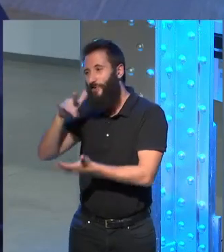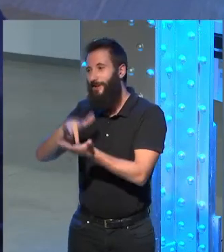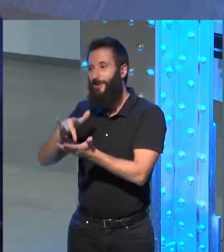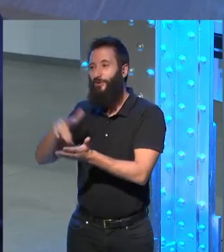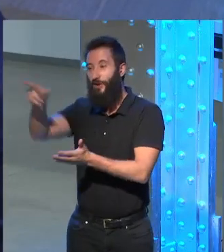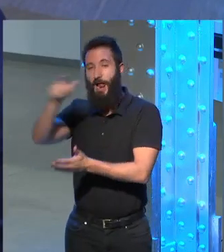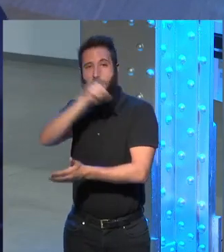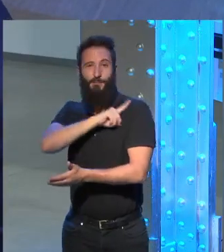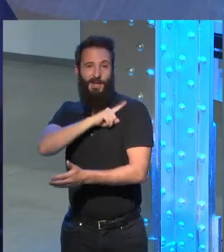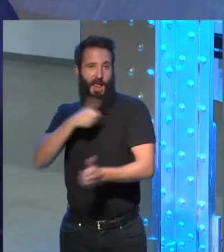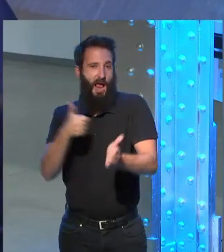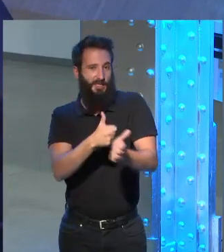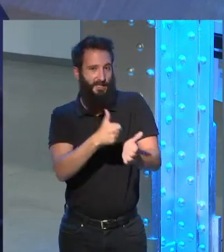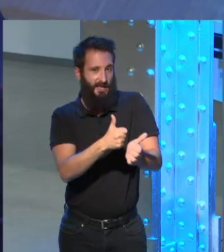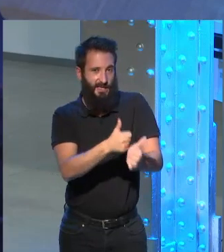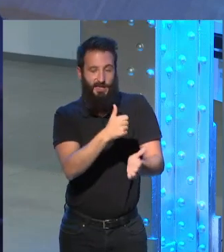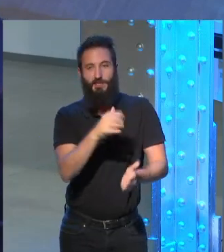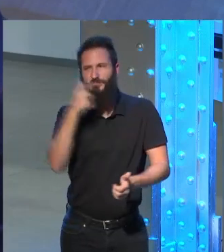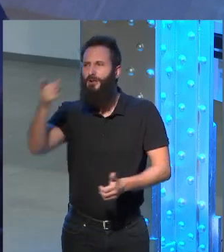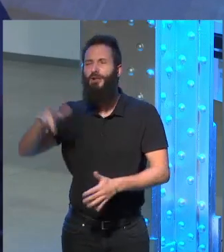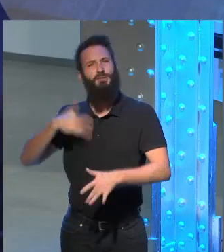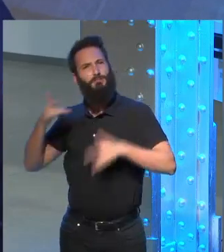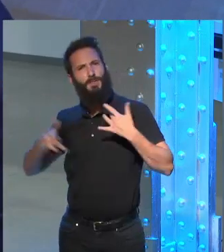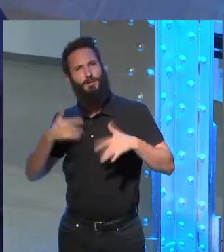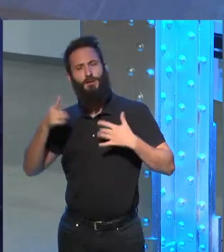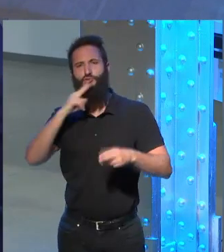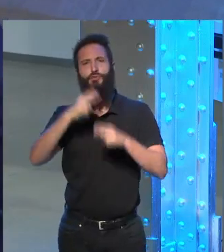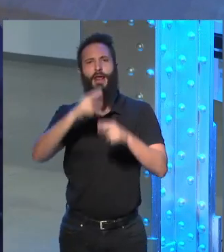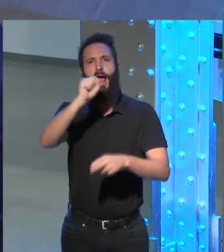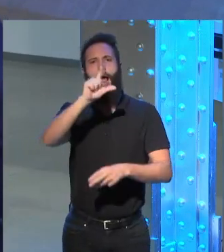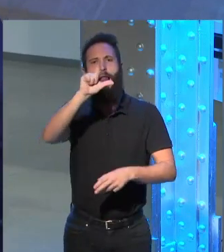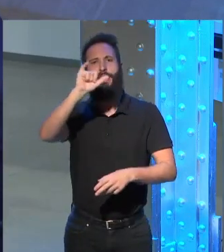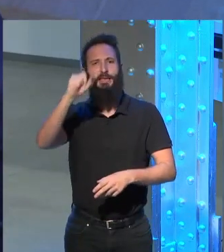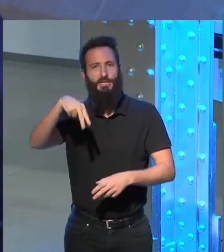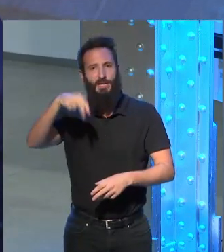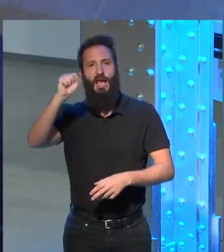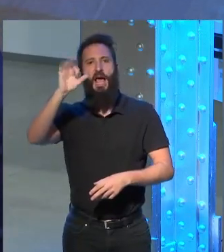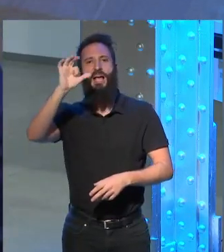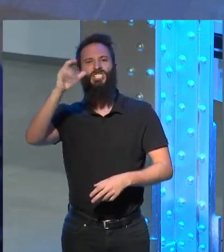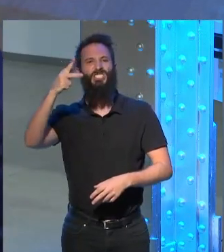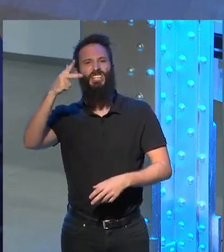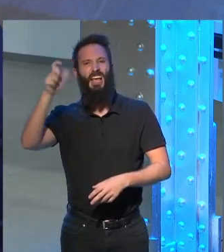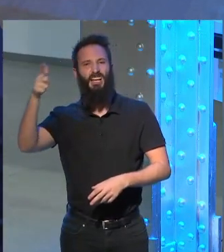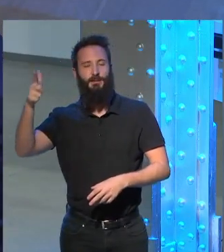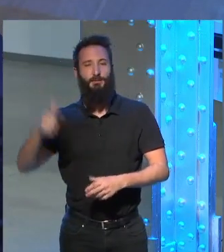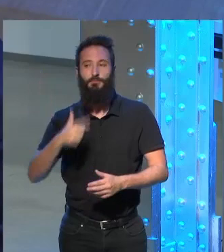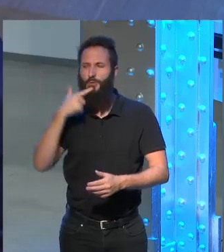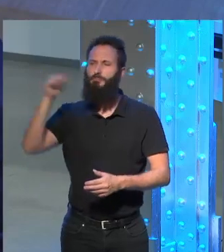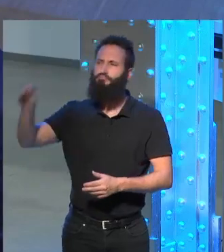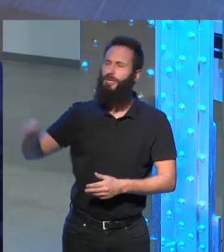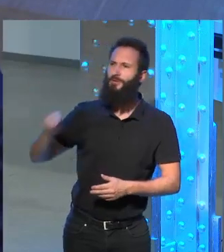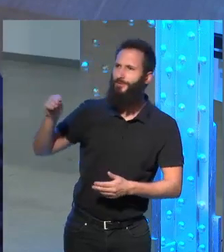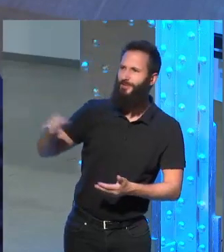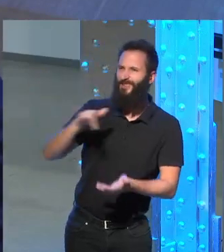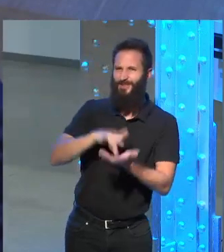Trujillo una persona muy simpática dicho sea de paso Alil Ashe y lo conocí le pregunté le dije mira yo